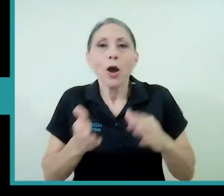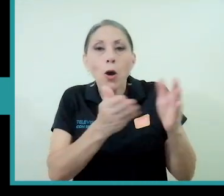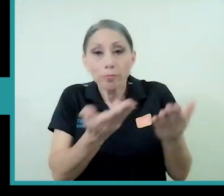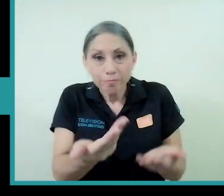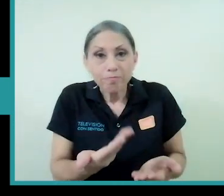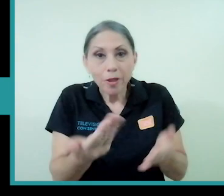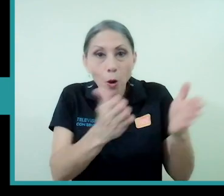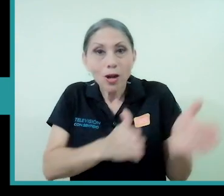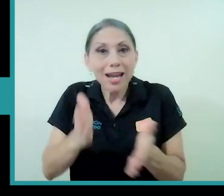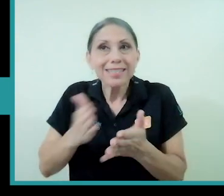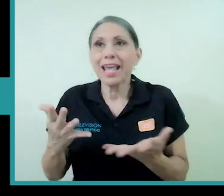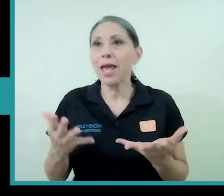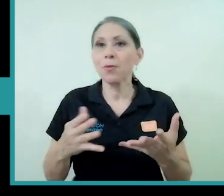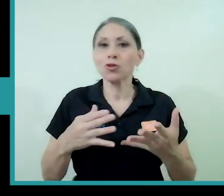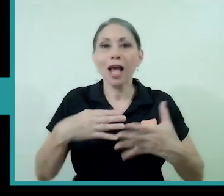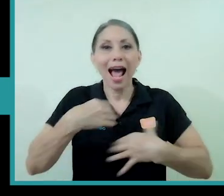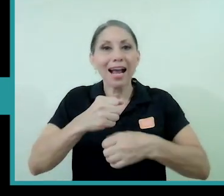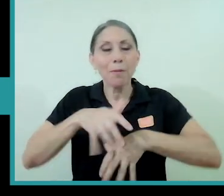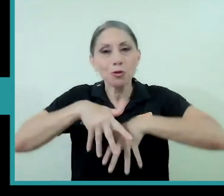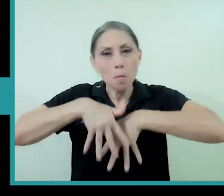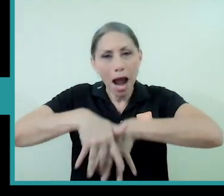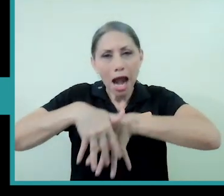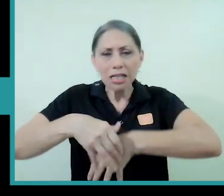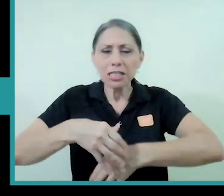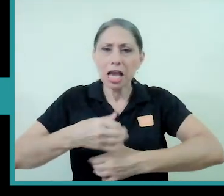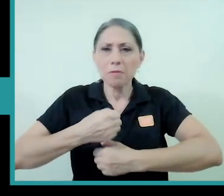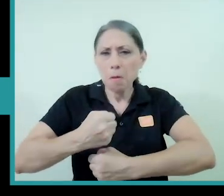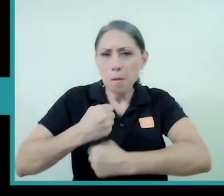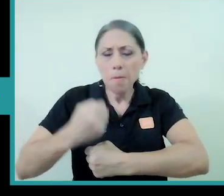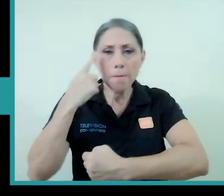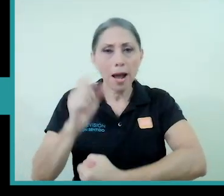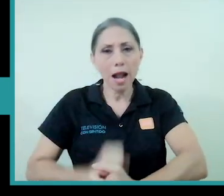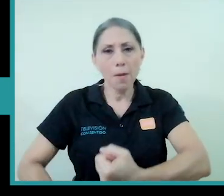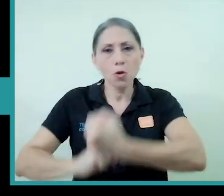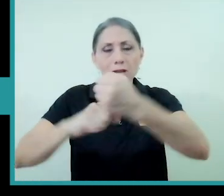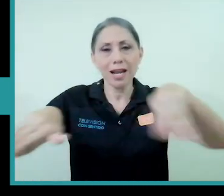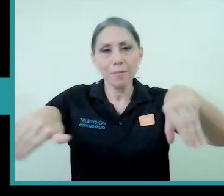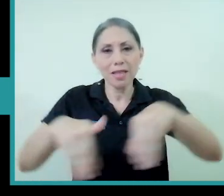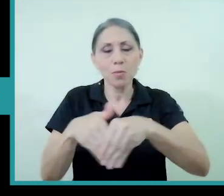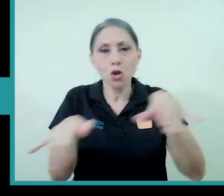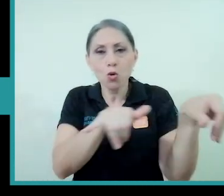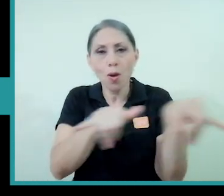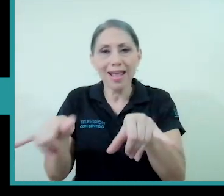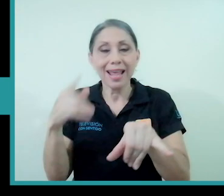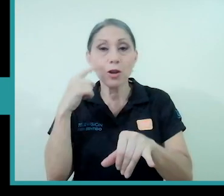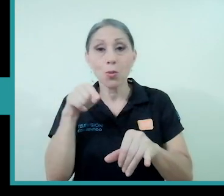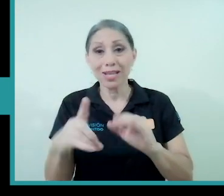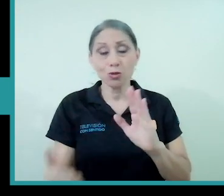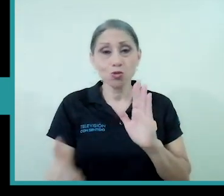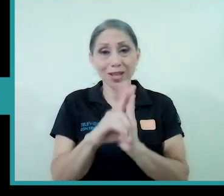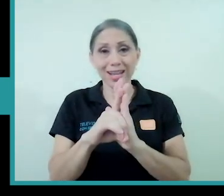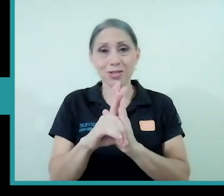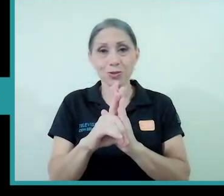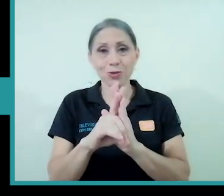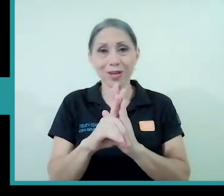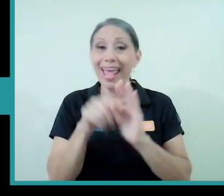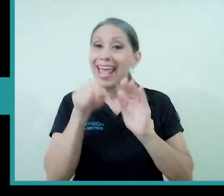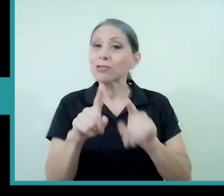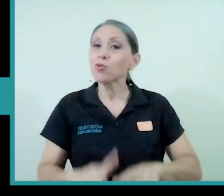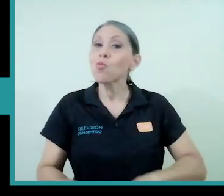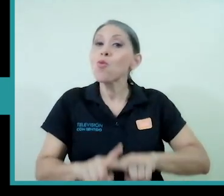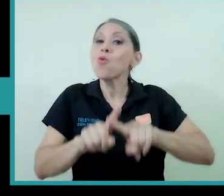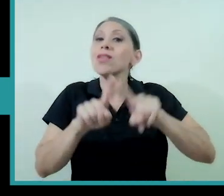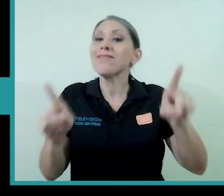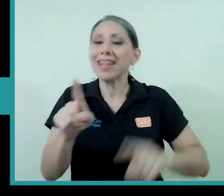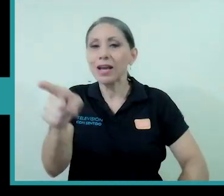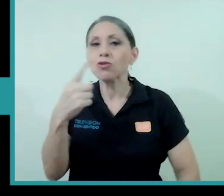hagamos unas marchas, un movimiento para apoyar el matrimonio igualitario, porque es un derecho a que usted me diga, si